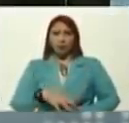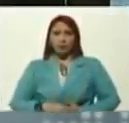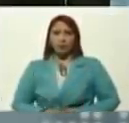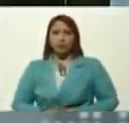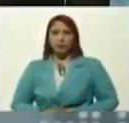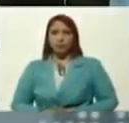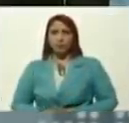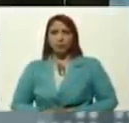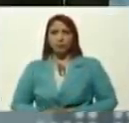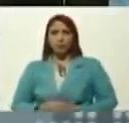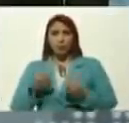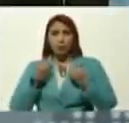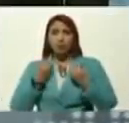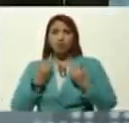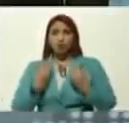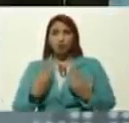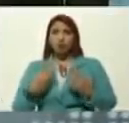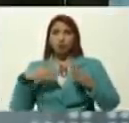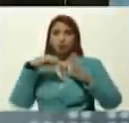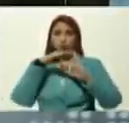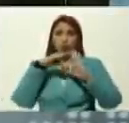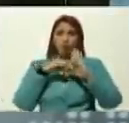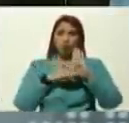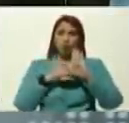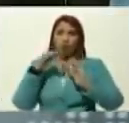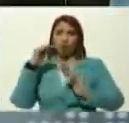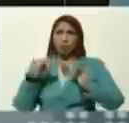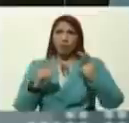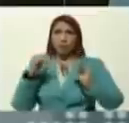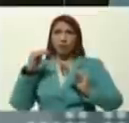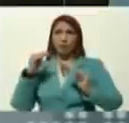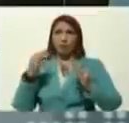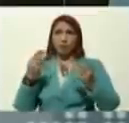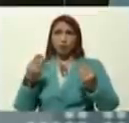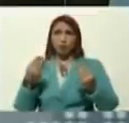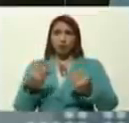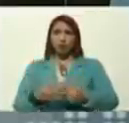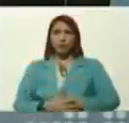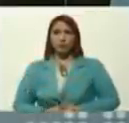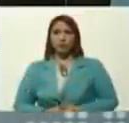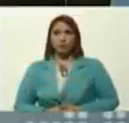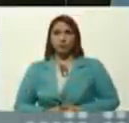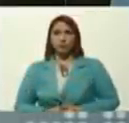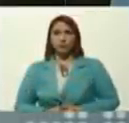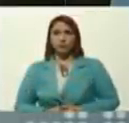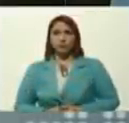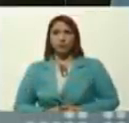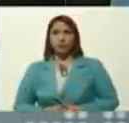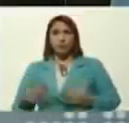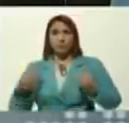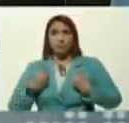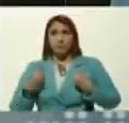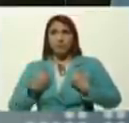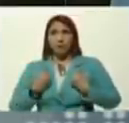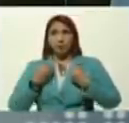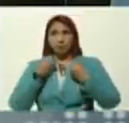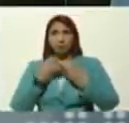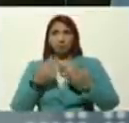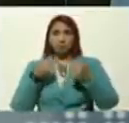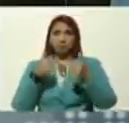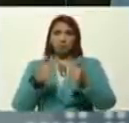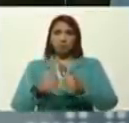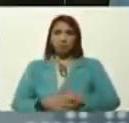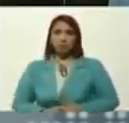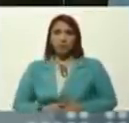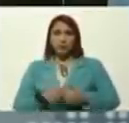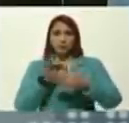en buena medida, depende, mucha medida, depende, el vivir viviendo, el